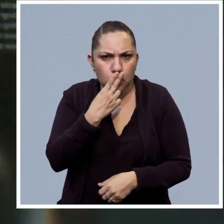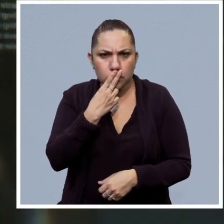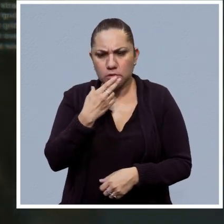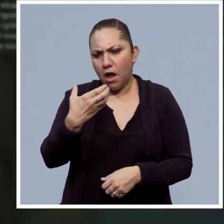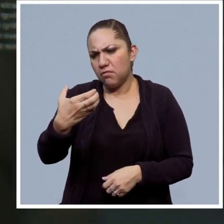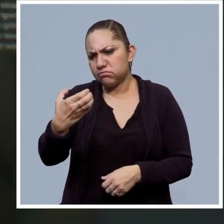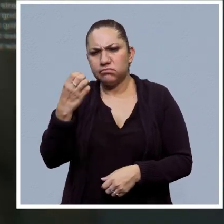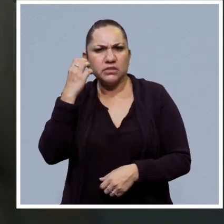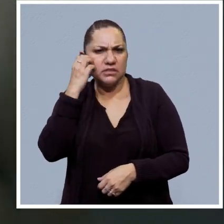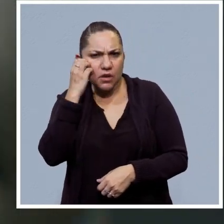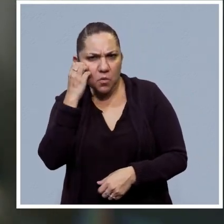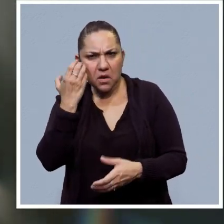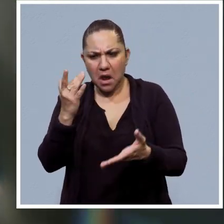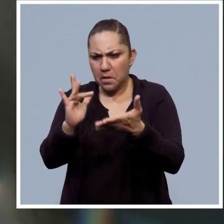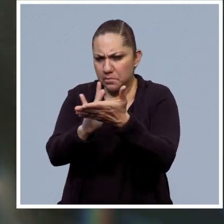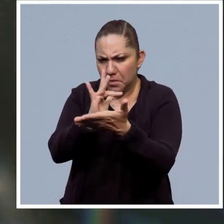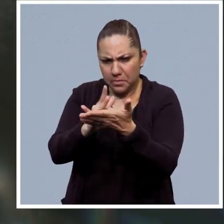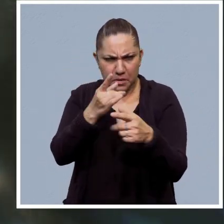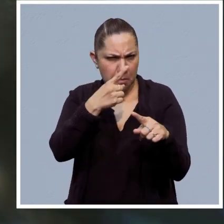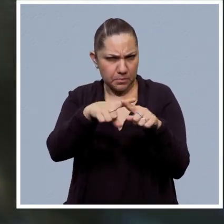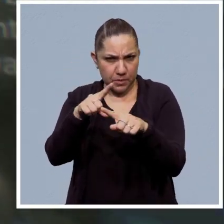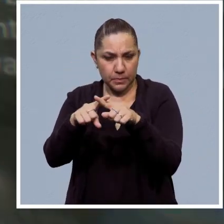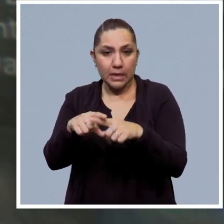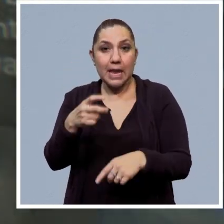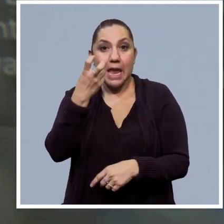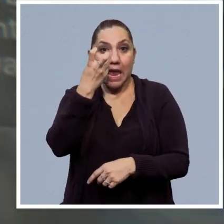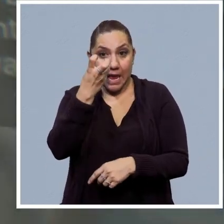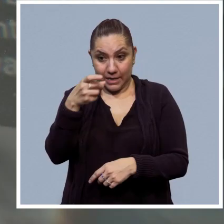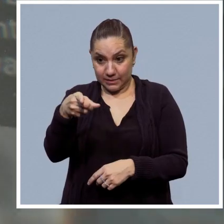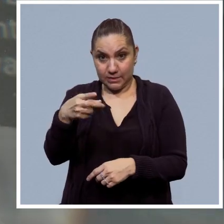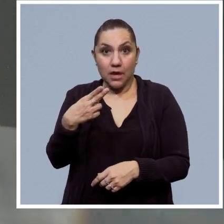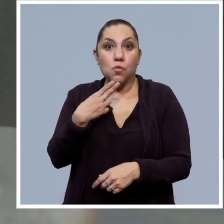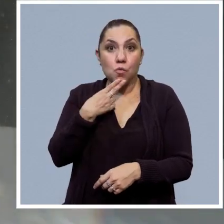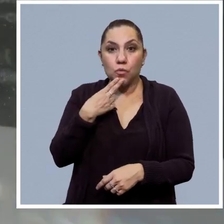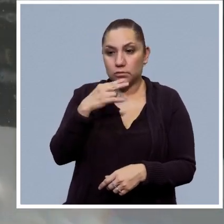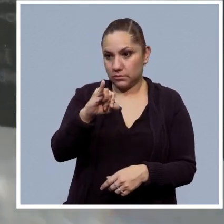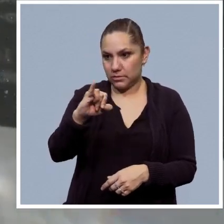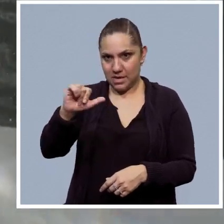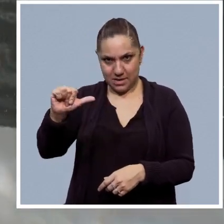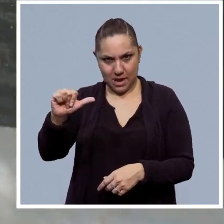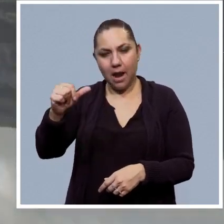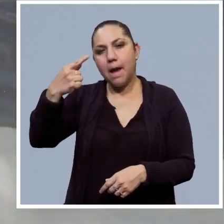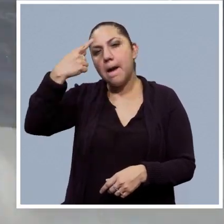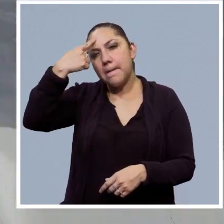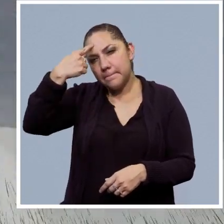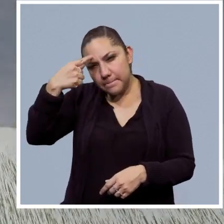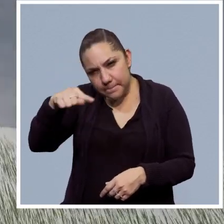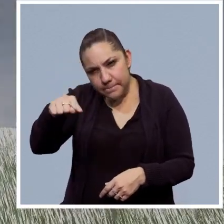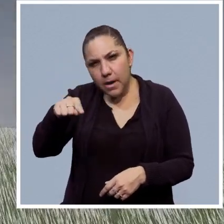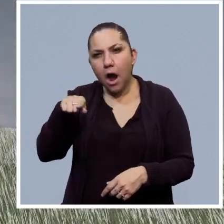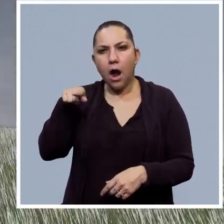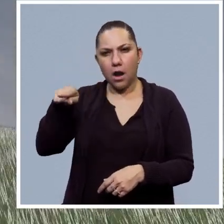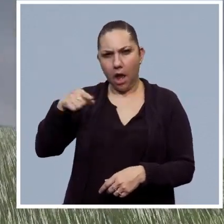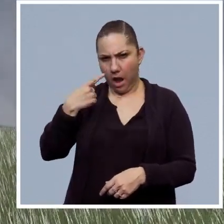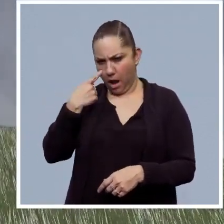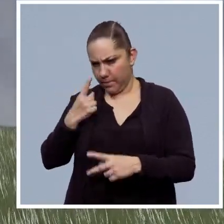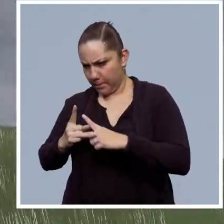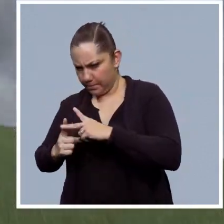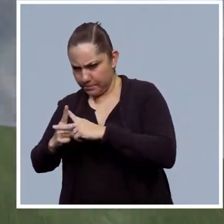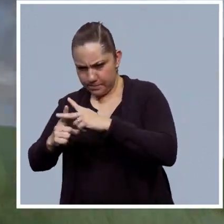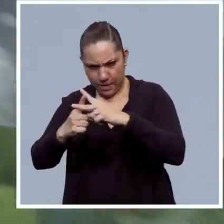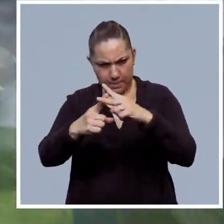se analizará con algoritmos de inteligencia artificial para, por ejemplo, poder predecir